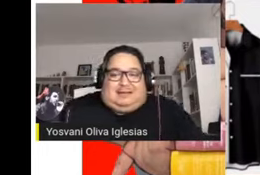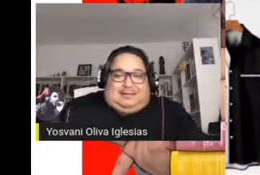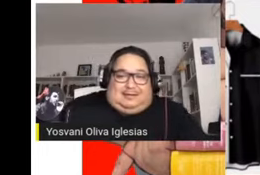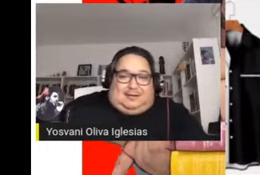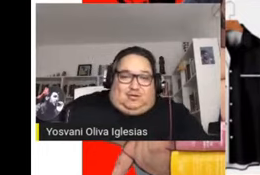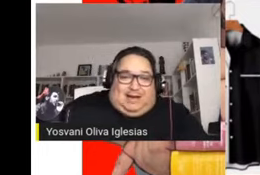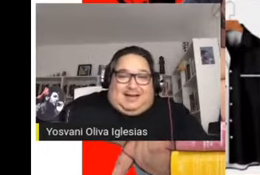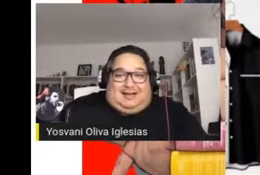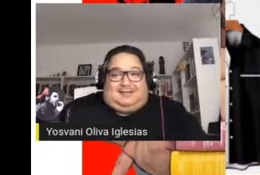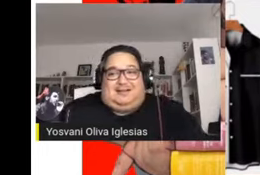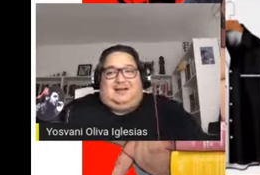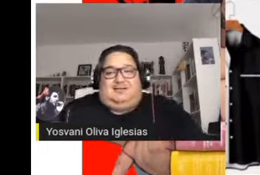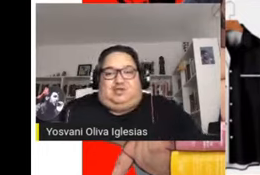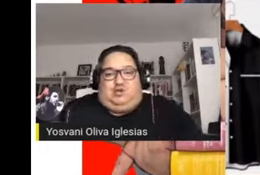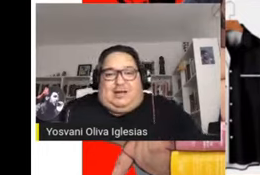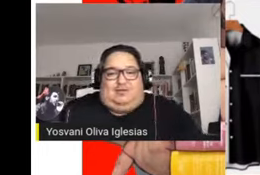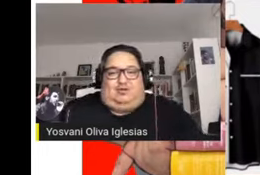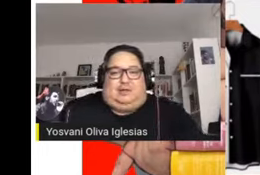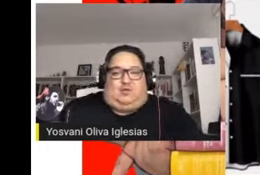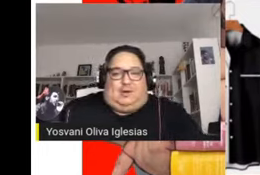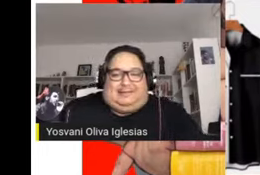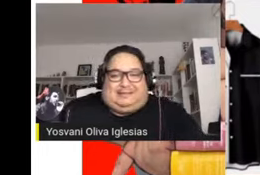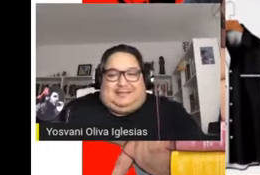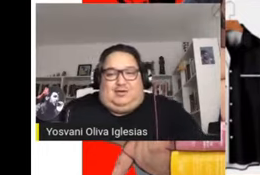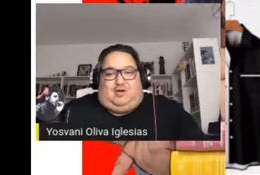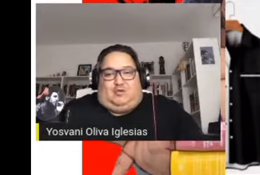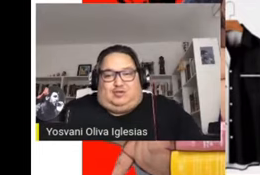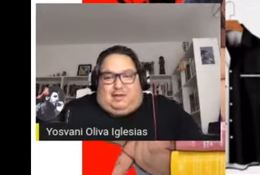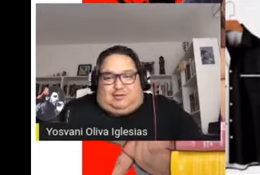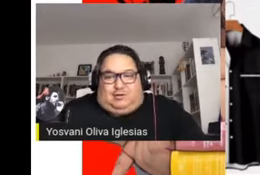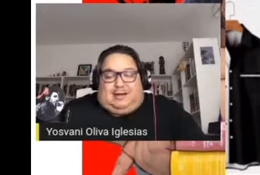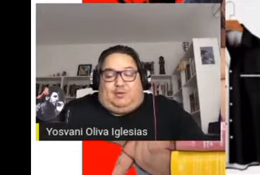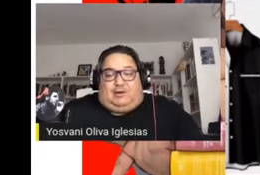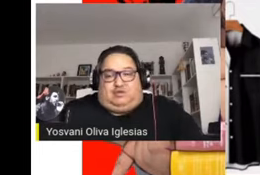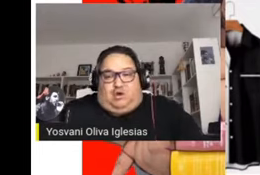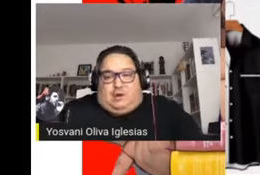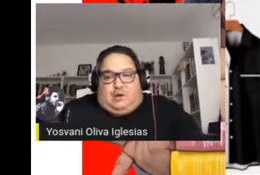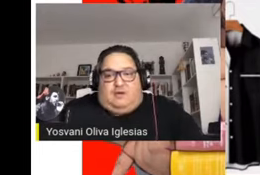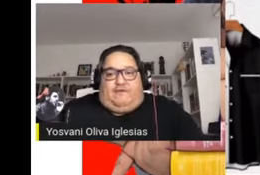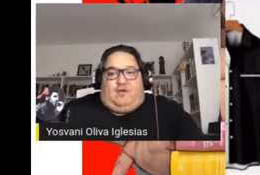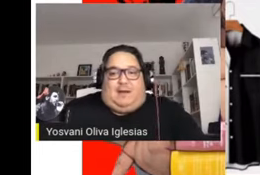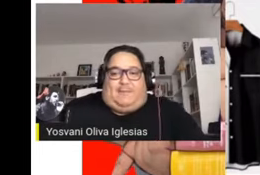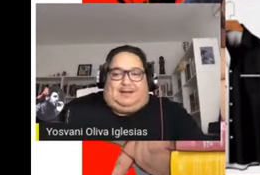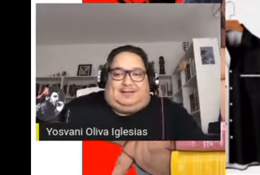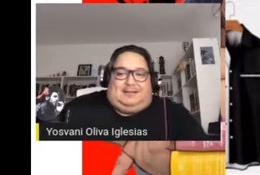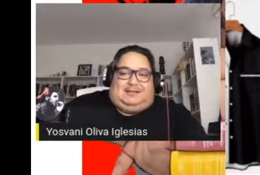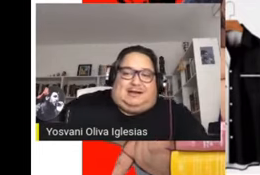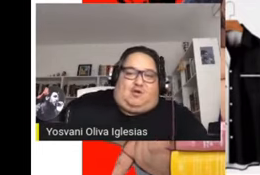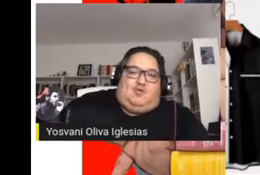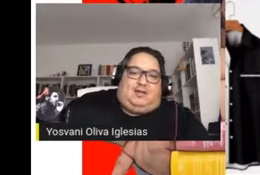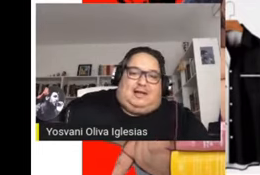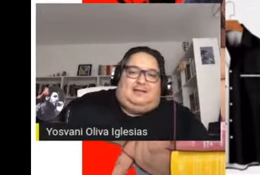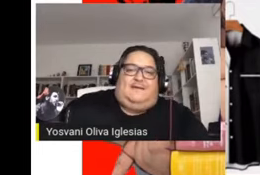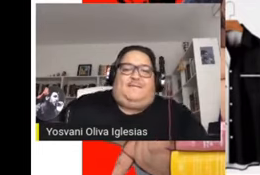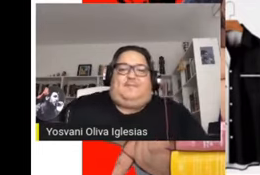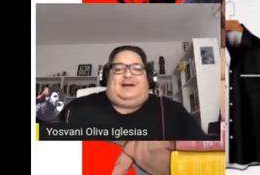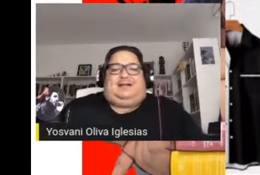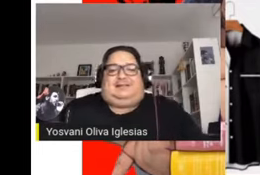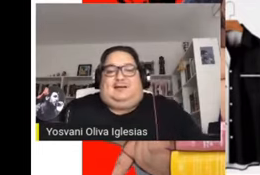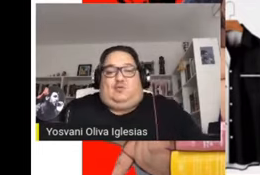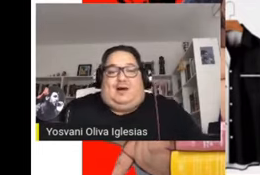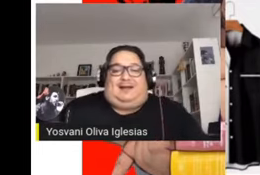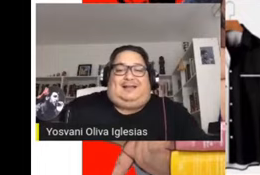La cita de los ángeles ciudad donde el 45 por ciento de la población forma parte de esa comunidad